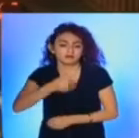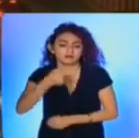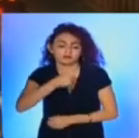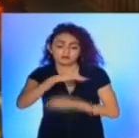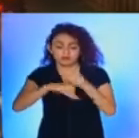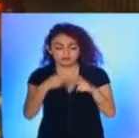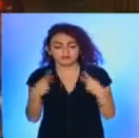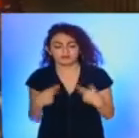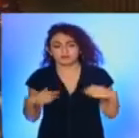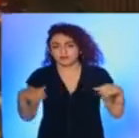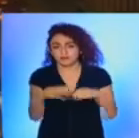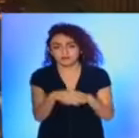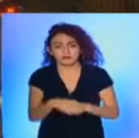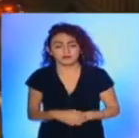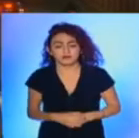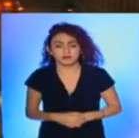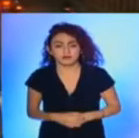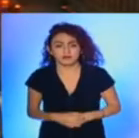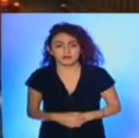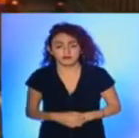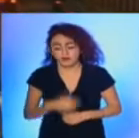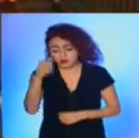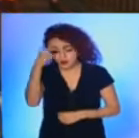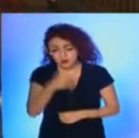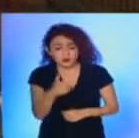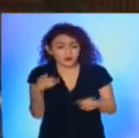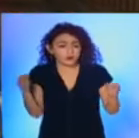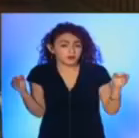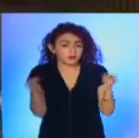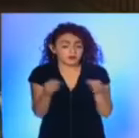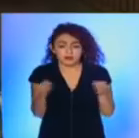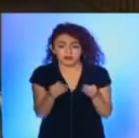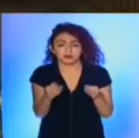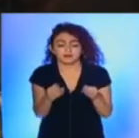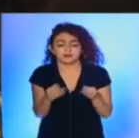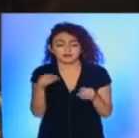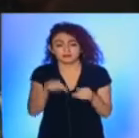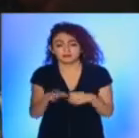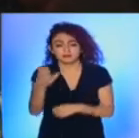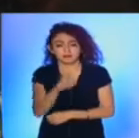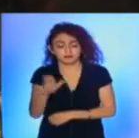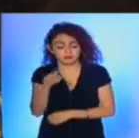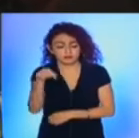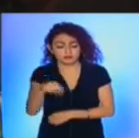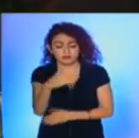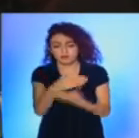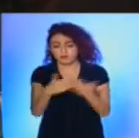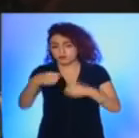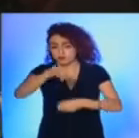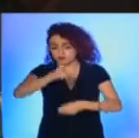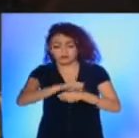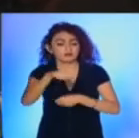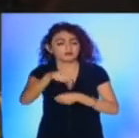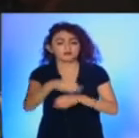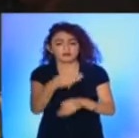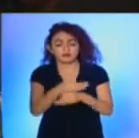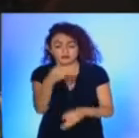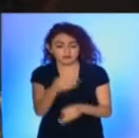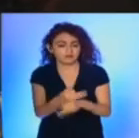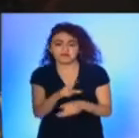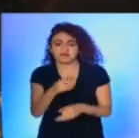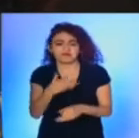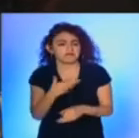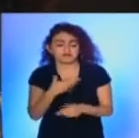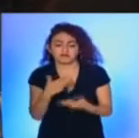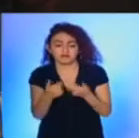saludarte y saludar también a todo el auditorio en esta noche fresca o fría de miércoles vital de semana aquí en la capital Michoacana. Y bueno, no